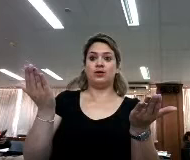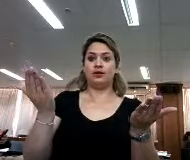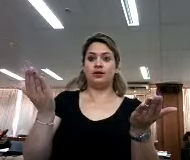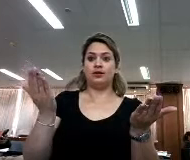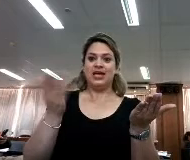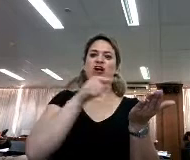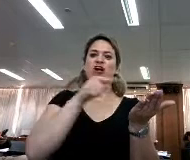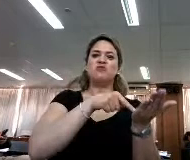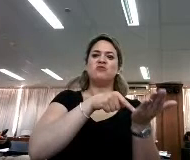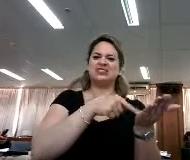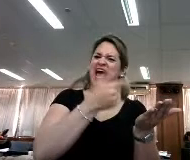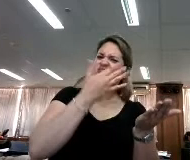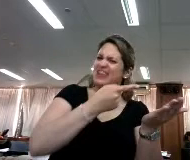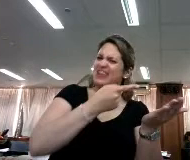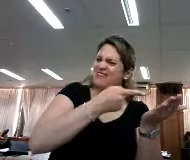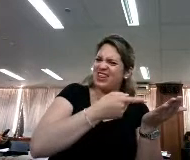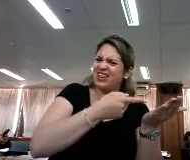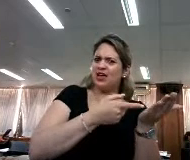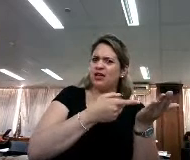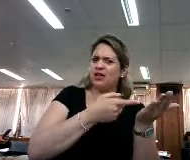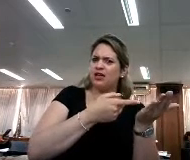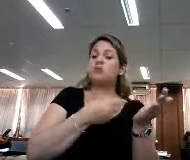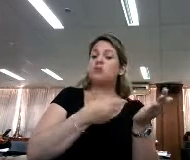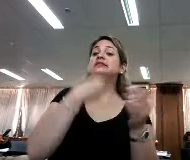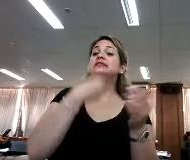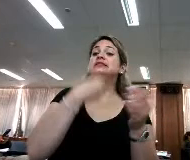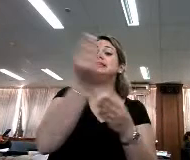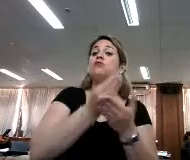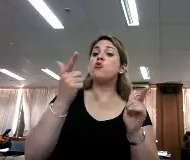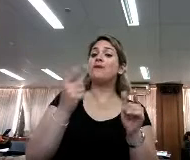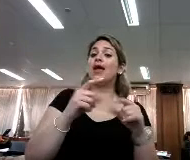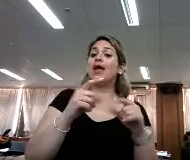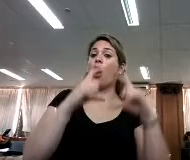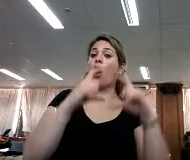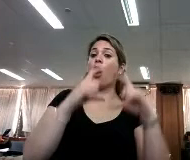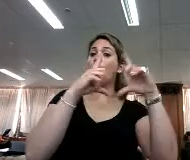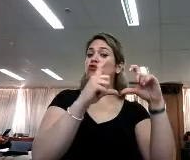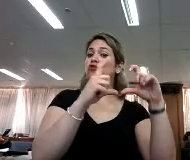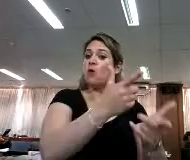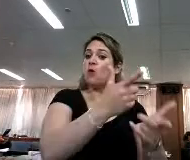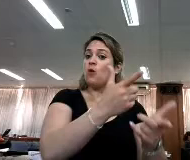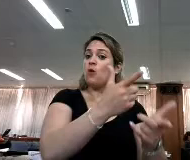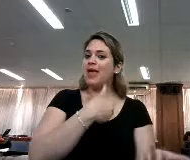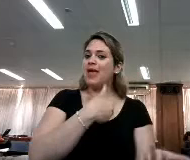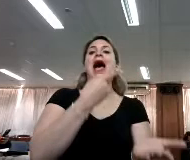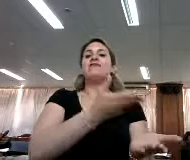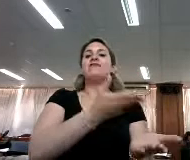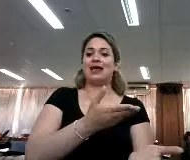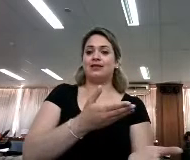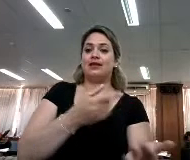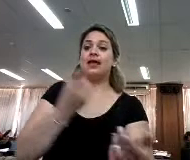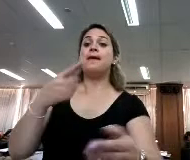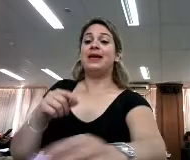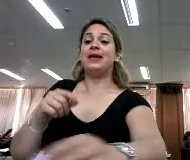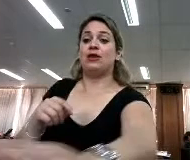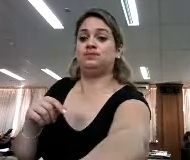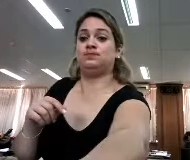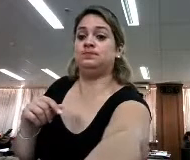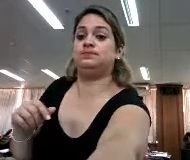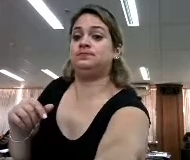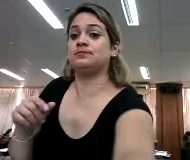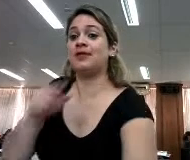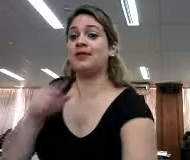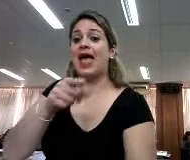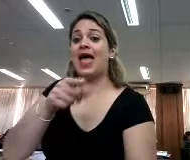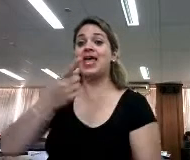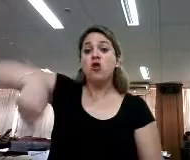más credibilidad que si la noticia no tenía imagen. Esto es lo que estaba sucediendo por lo tanto ahí nosotros